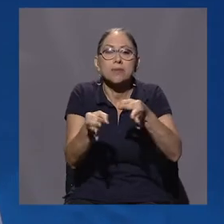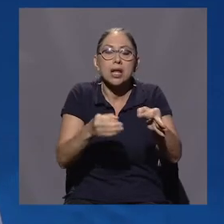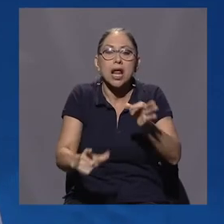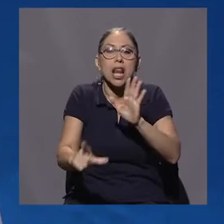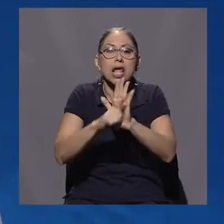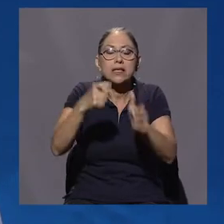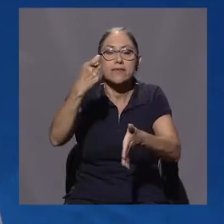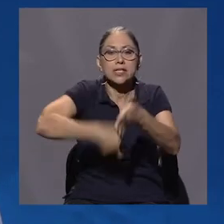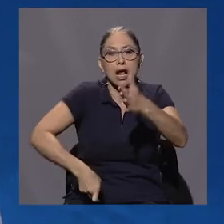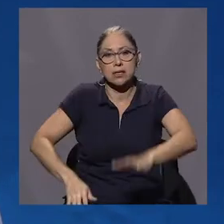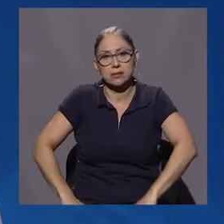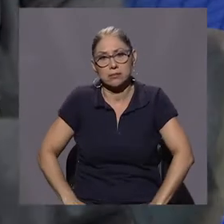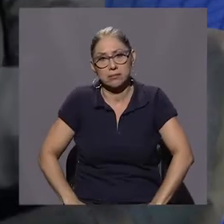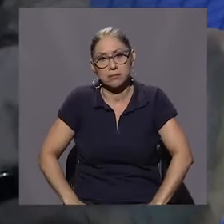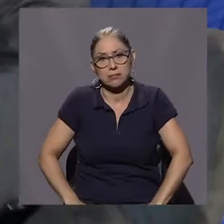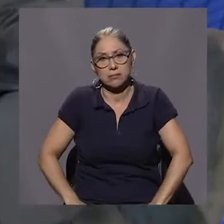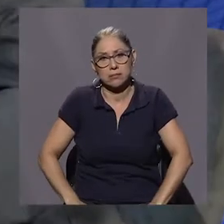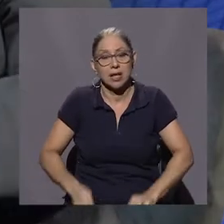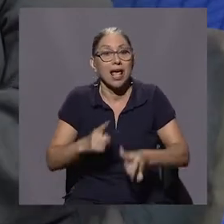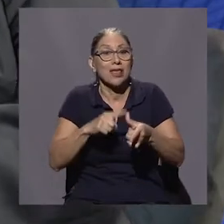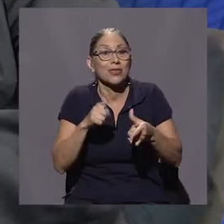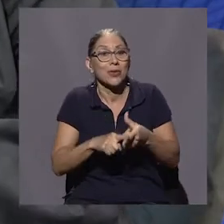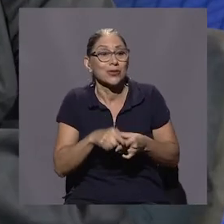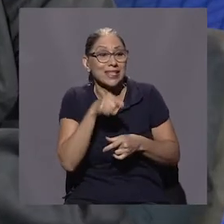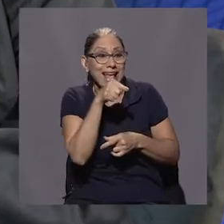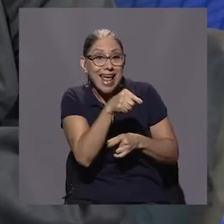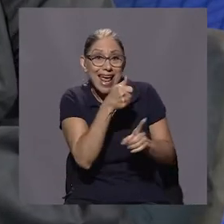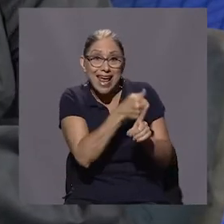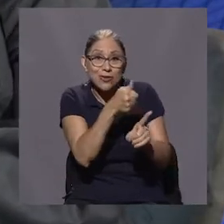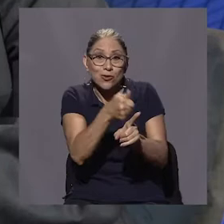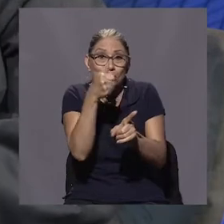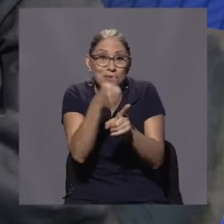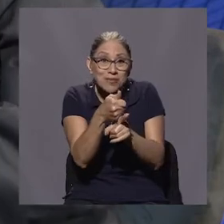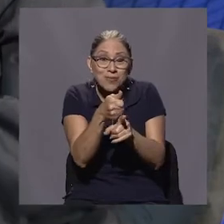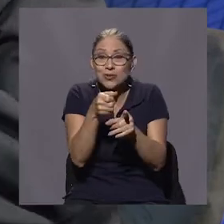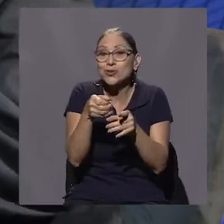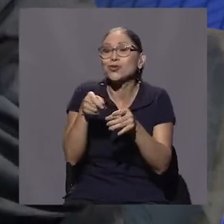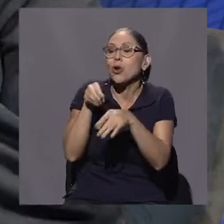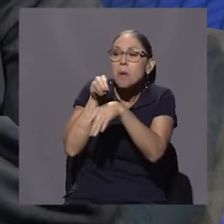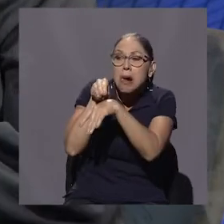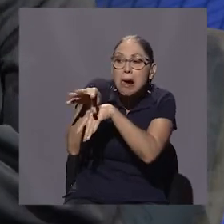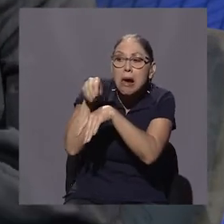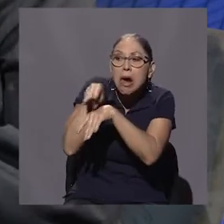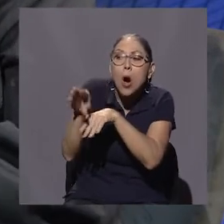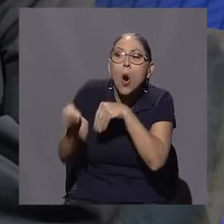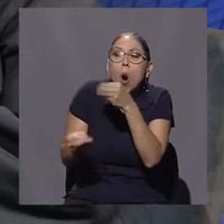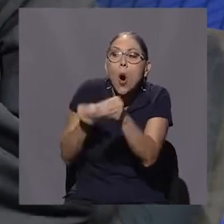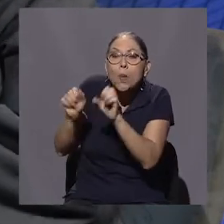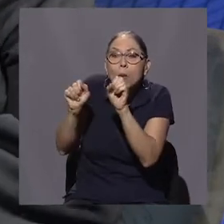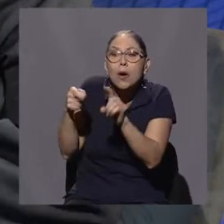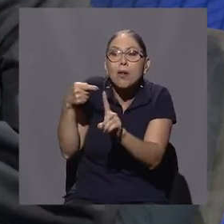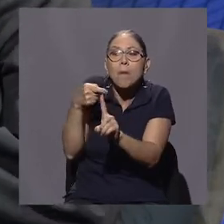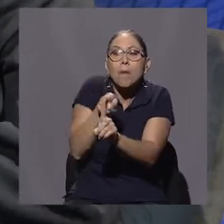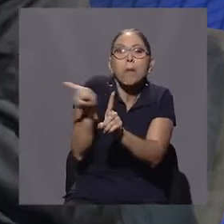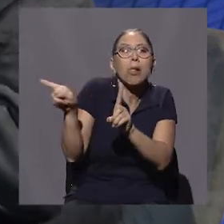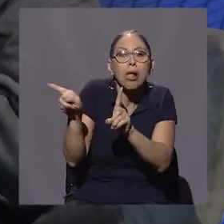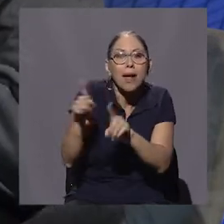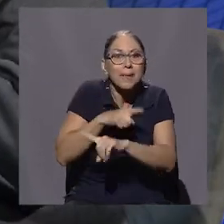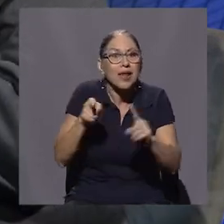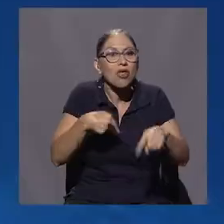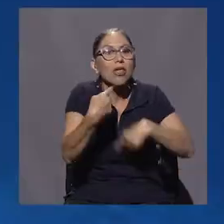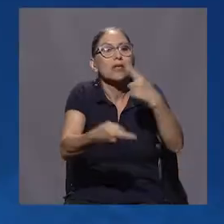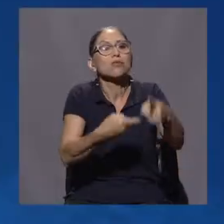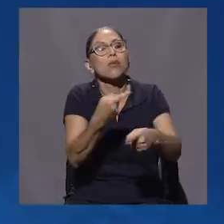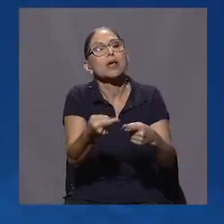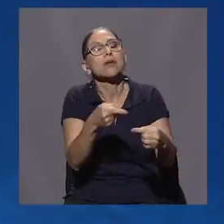los llevan a la Asamblea Legislativa para que expliquen cómo les jalan la soja, para ponerlo en palabras muy criollas. En sus